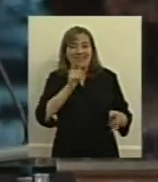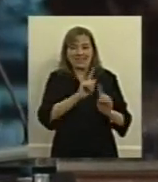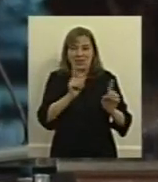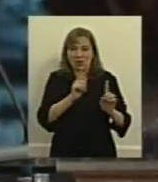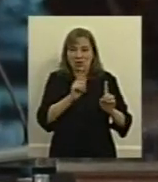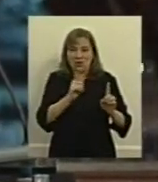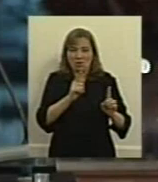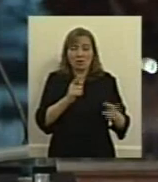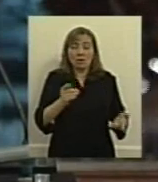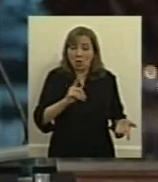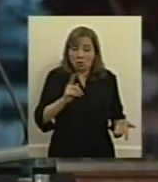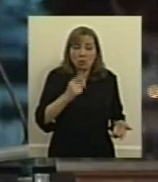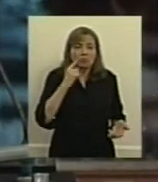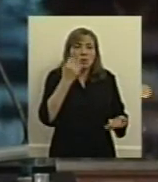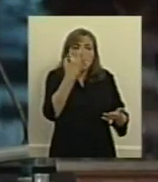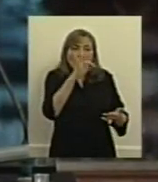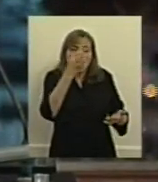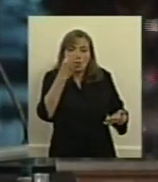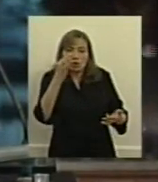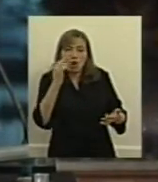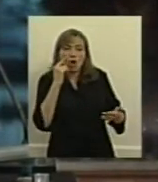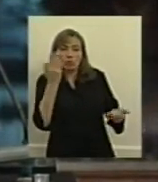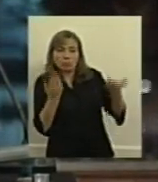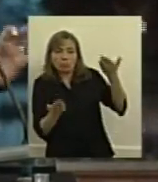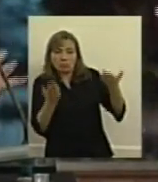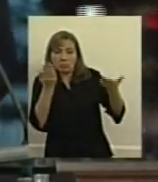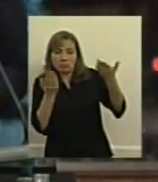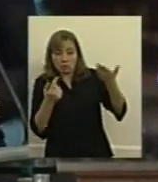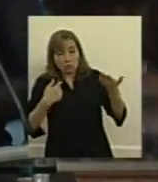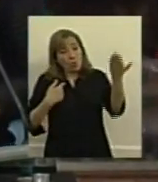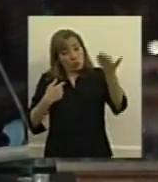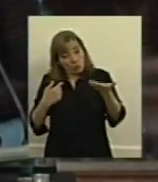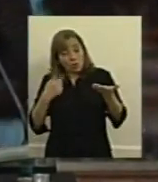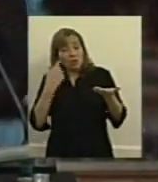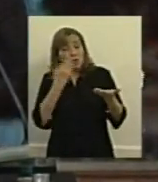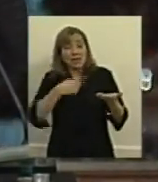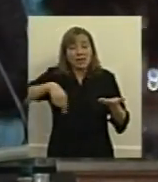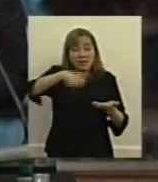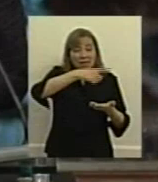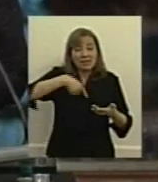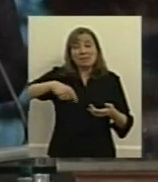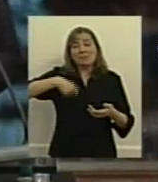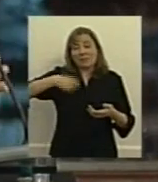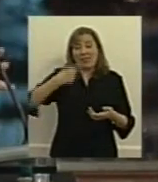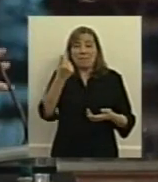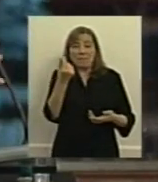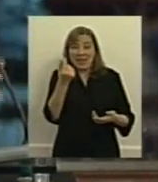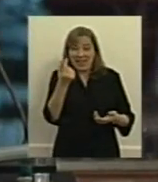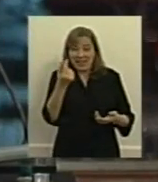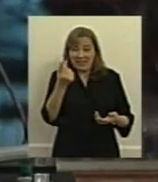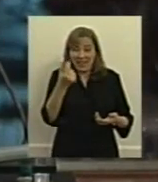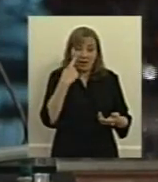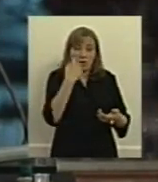mayor grado de regulación y contralor que por ejemplo las entidades financieras pocas cosas y además